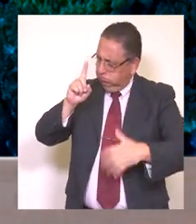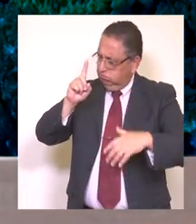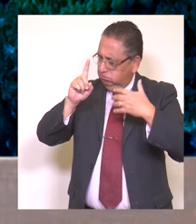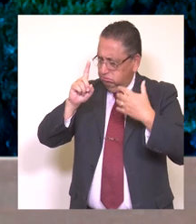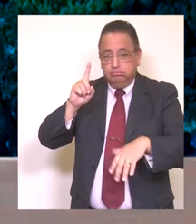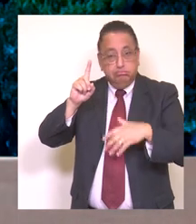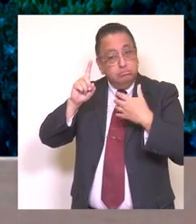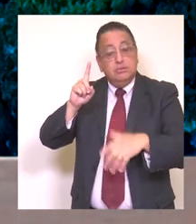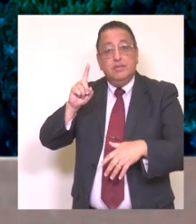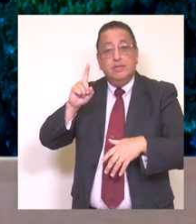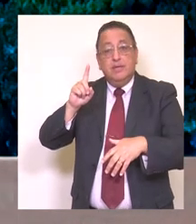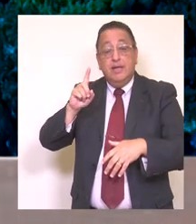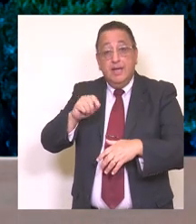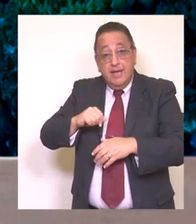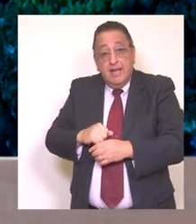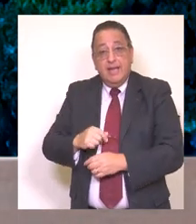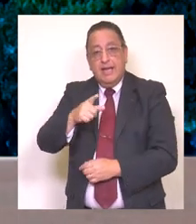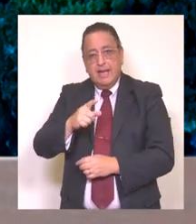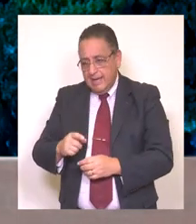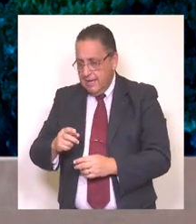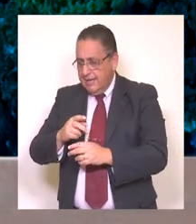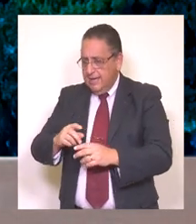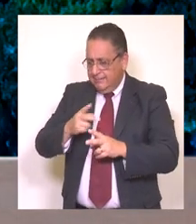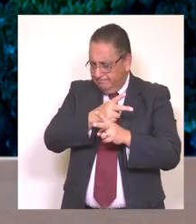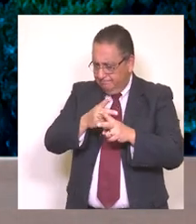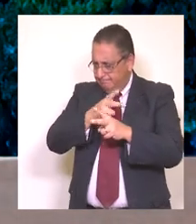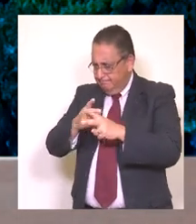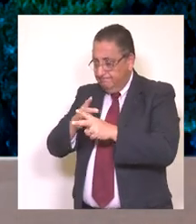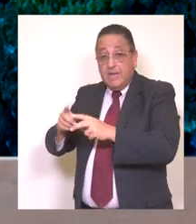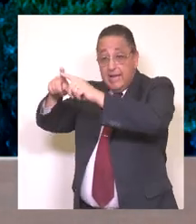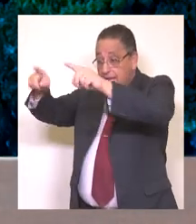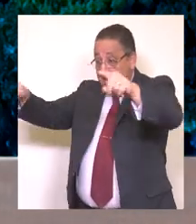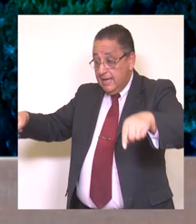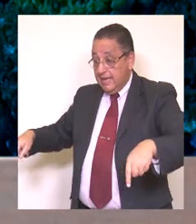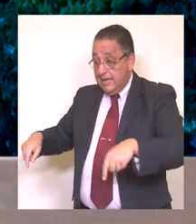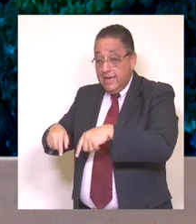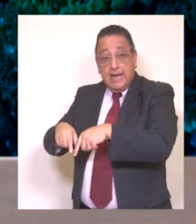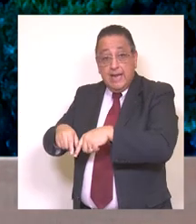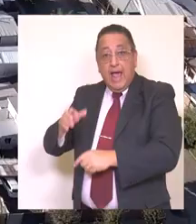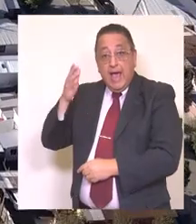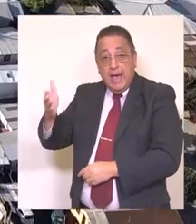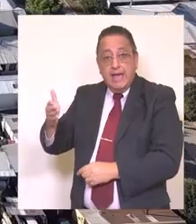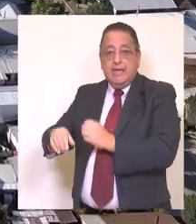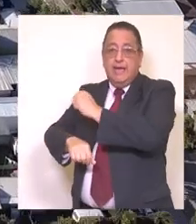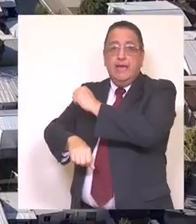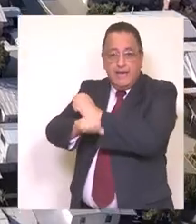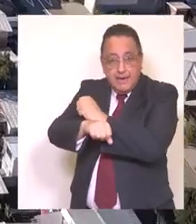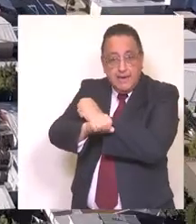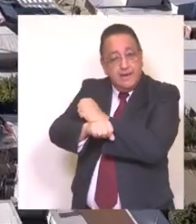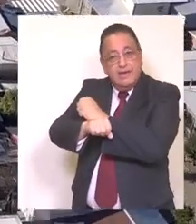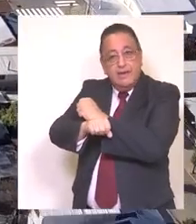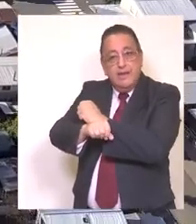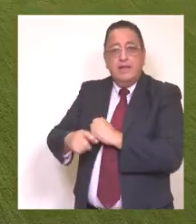uno muy importante para la gente del deporte, como es la conservación del estadio fiscal de nuestra